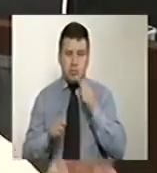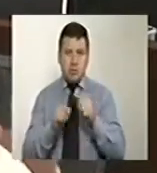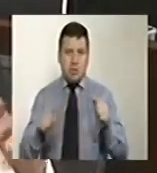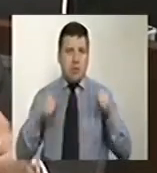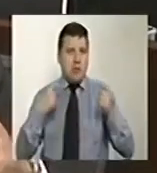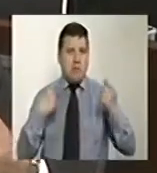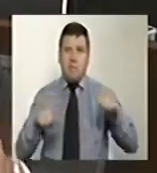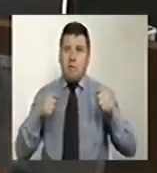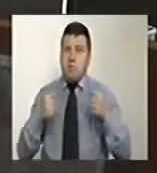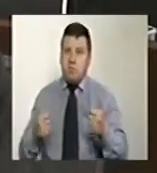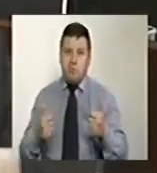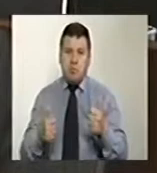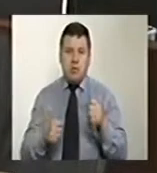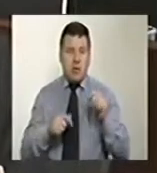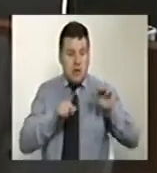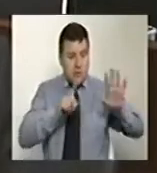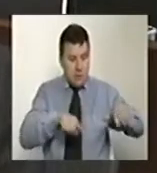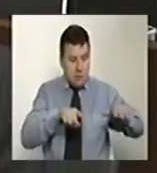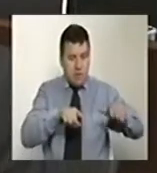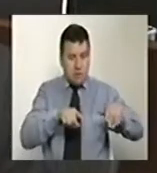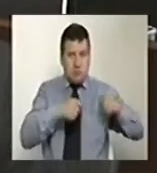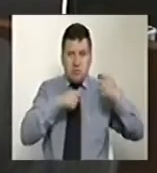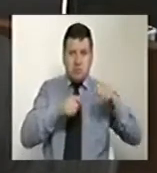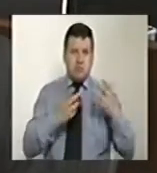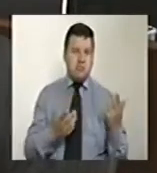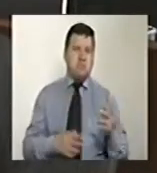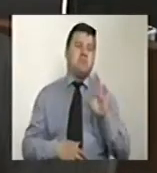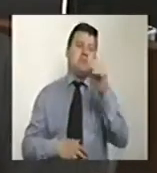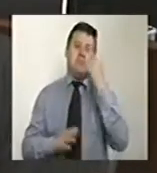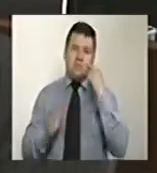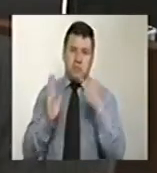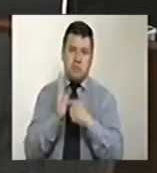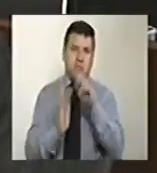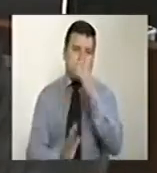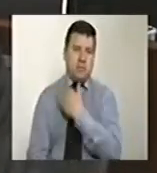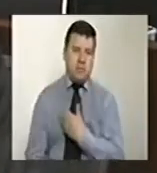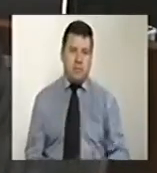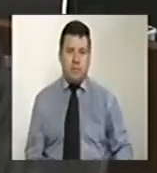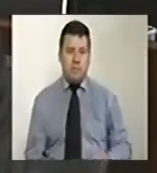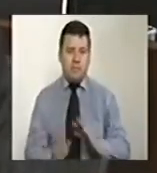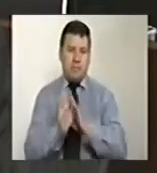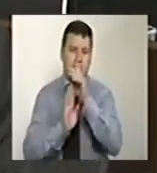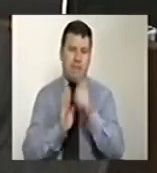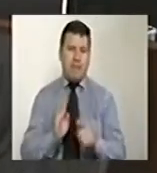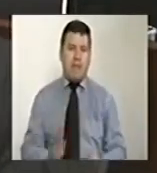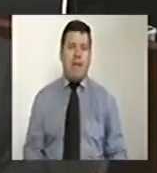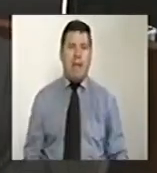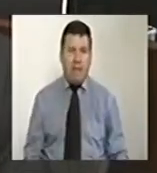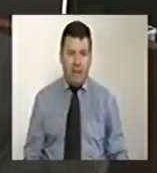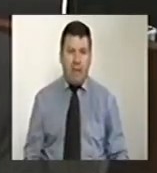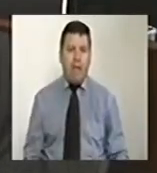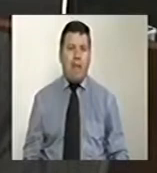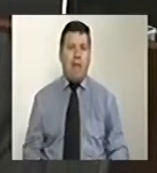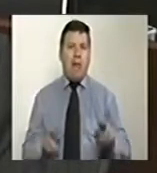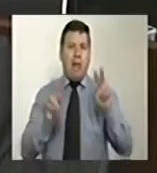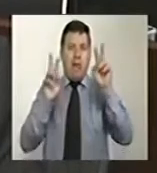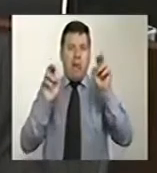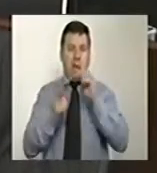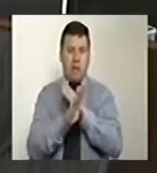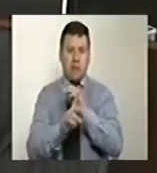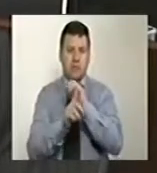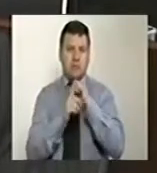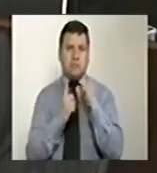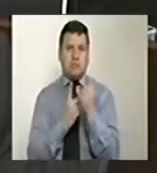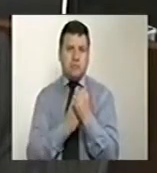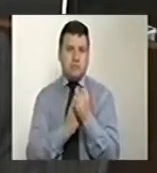ventas durante el primer semestre. Pero mire usted, señor Presidente, en el tema de seguridad social,